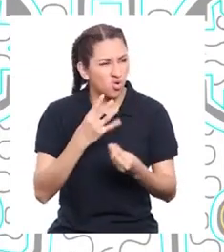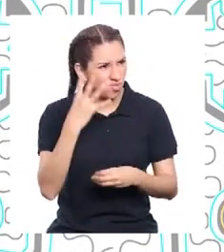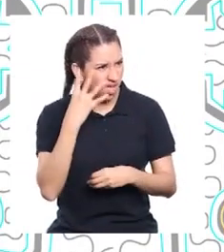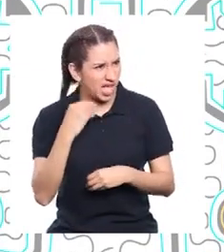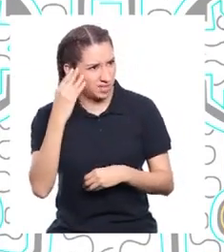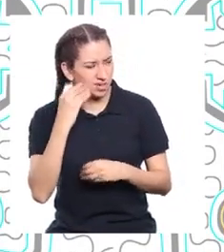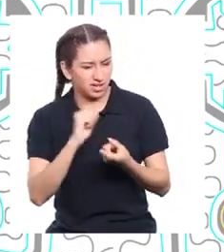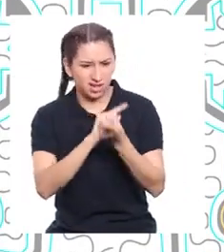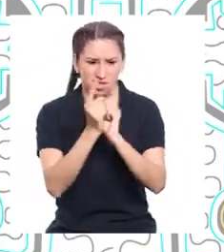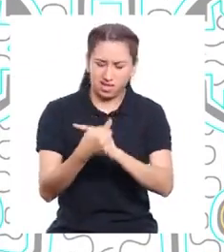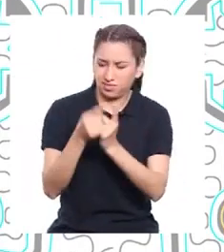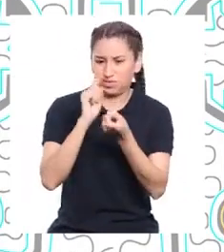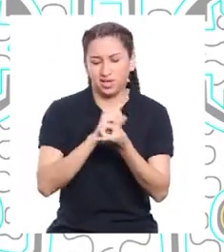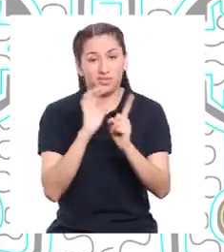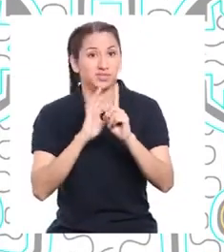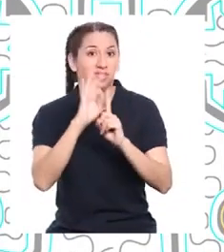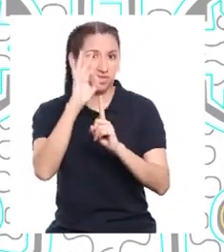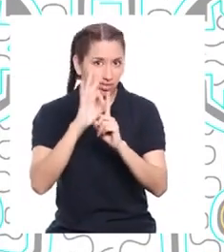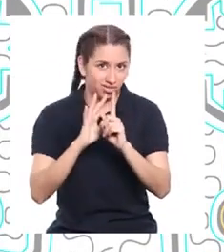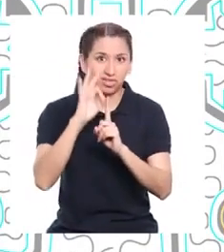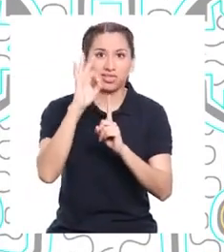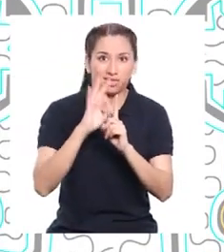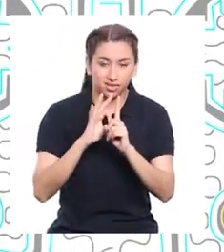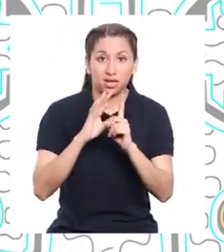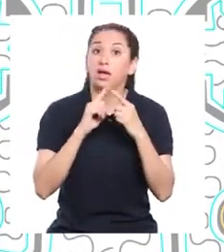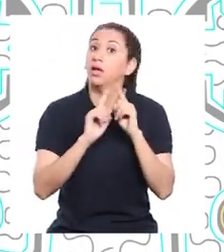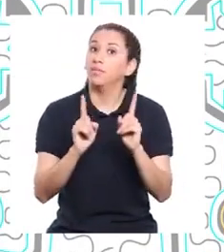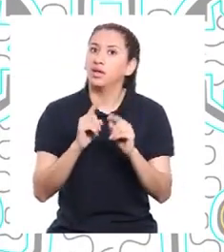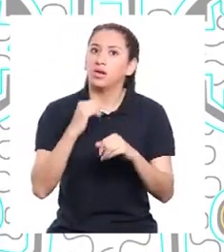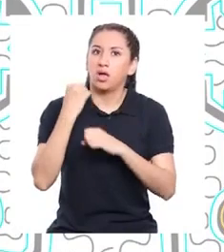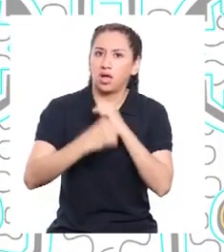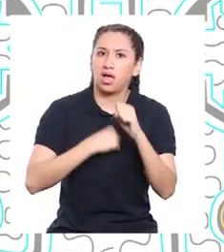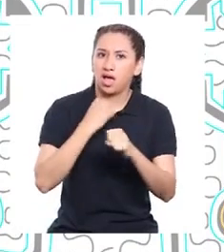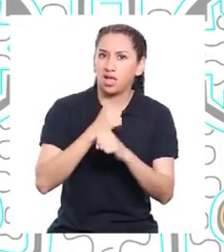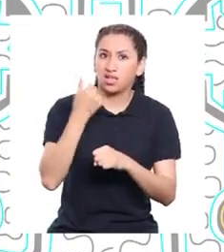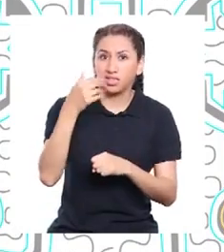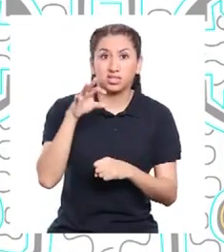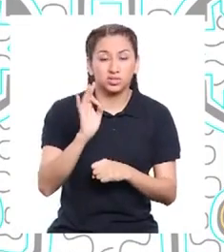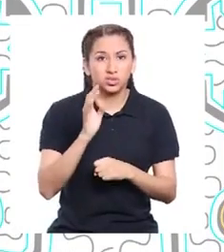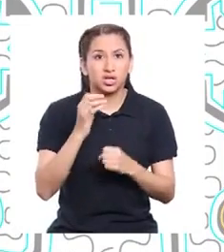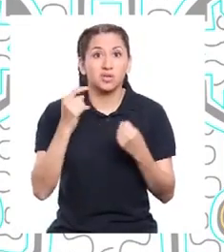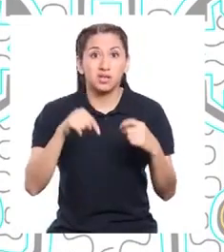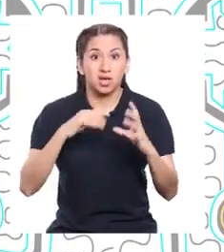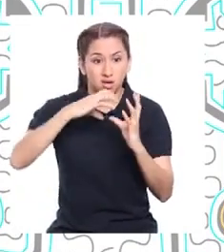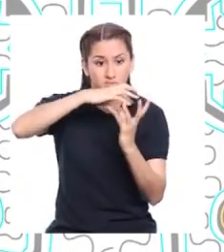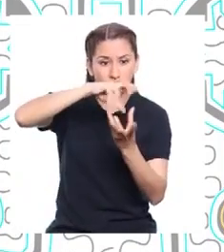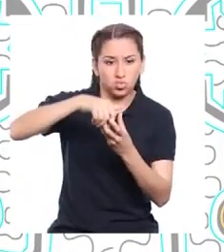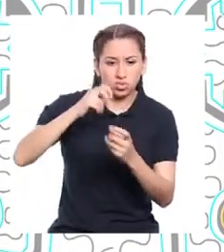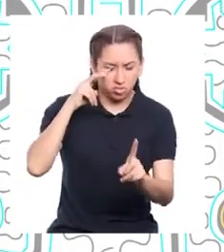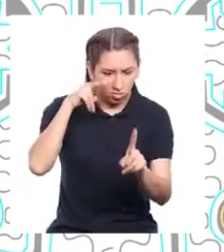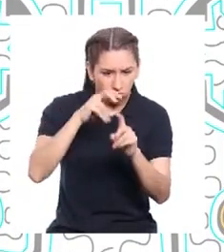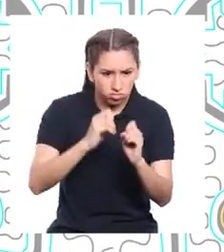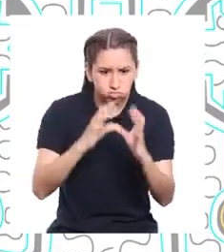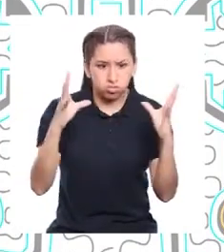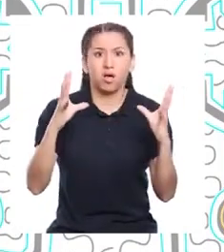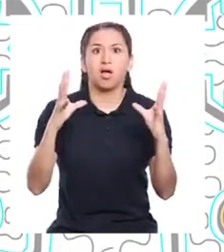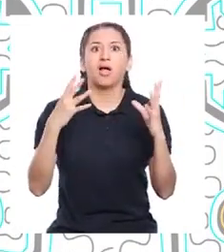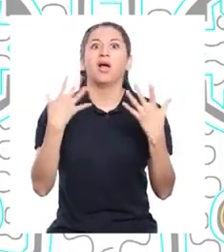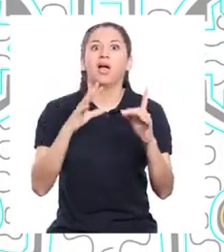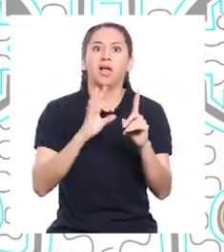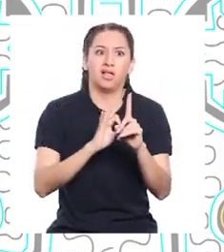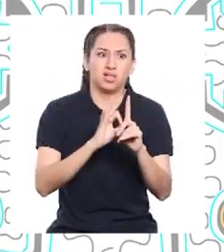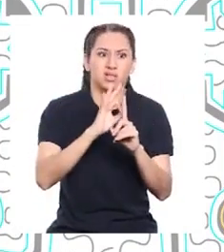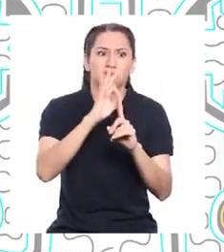cambios de temperatura. Pero, a partir del siglo XIX, al medir la temperatura del planeta, descubrieron que la temperatura estaba